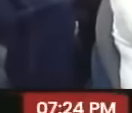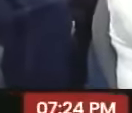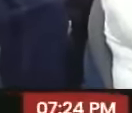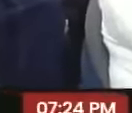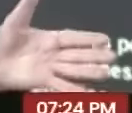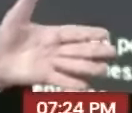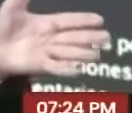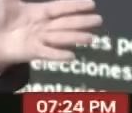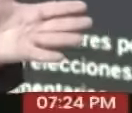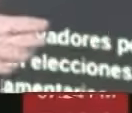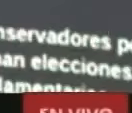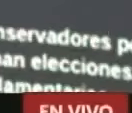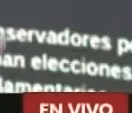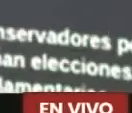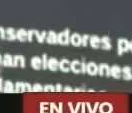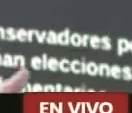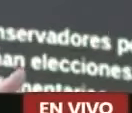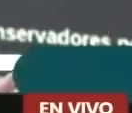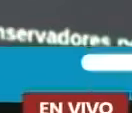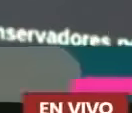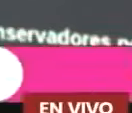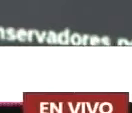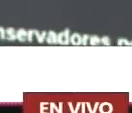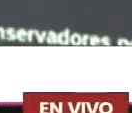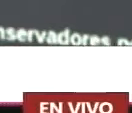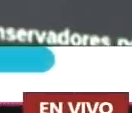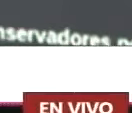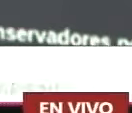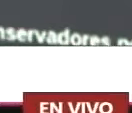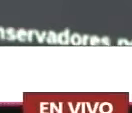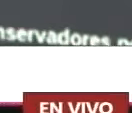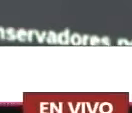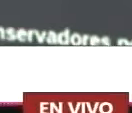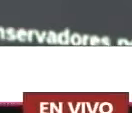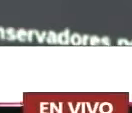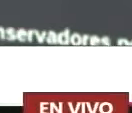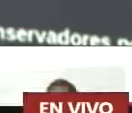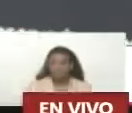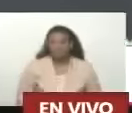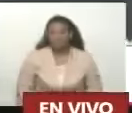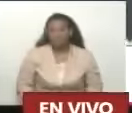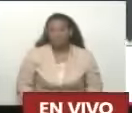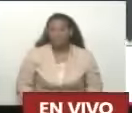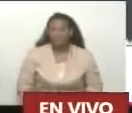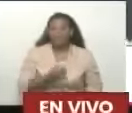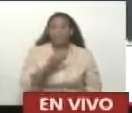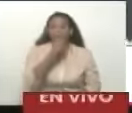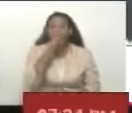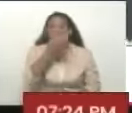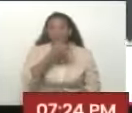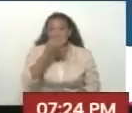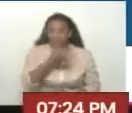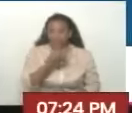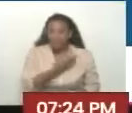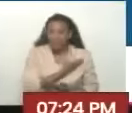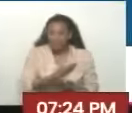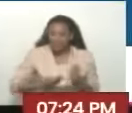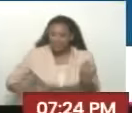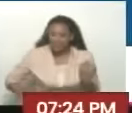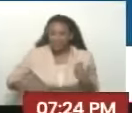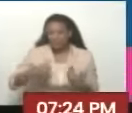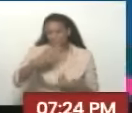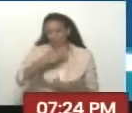Presidente Bueno, es un honor para mí estar en este programa Ya un periodista que no está en este programa Es que ya no existe Entonces